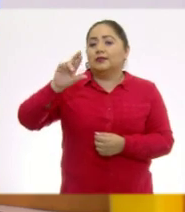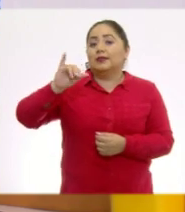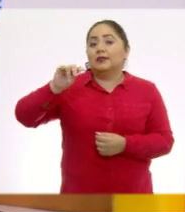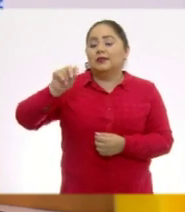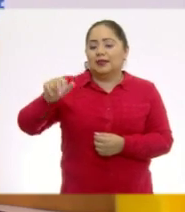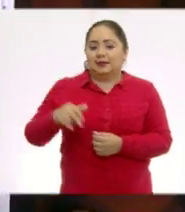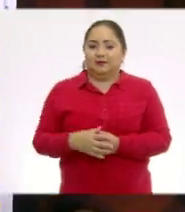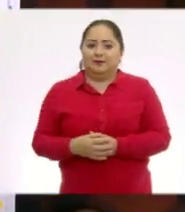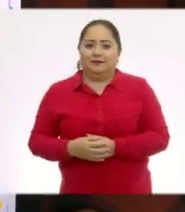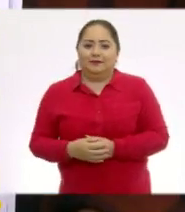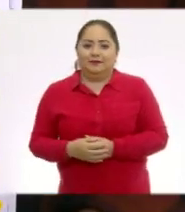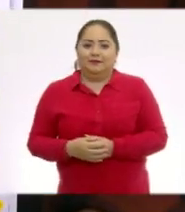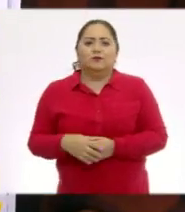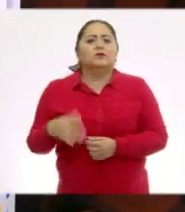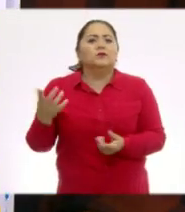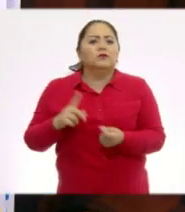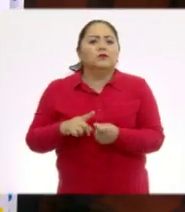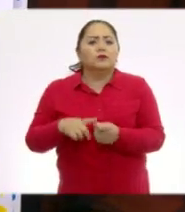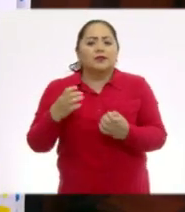A ver, ¿dónde está Rita? está Rita?